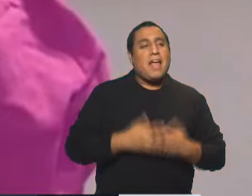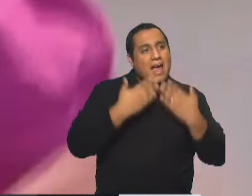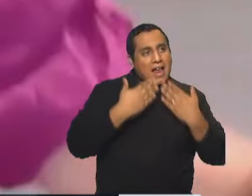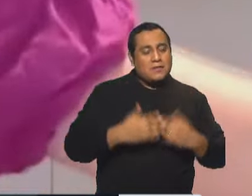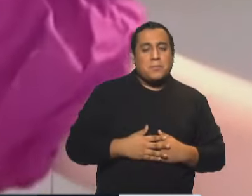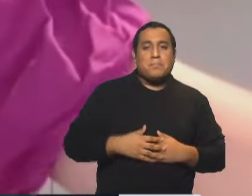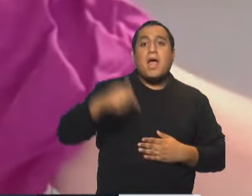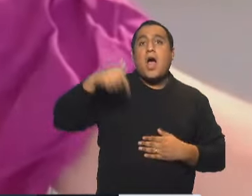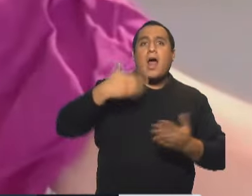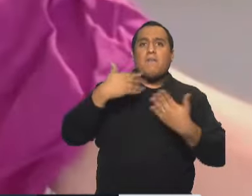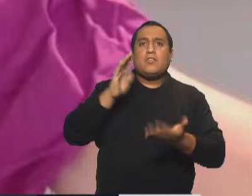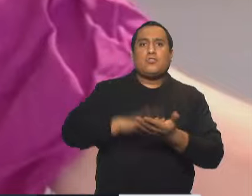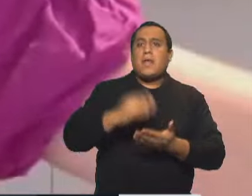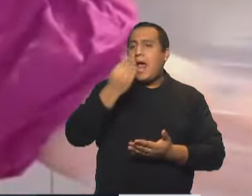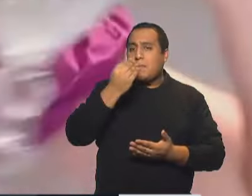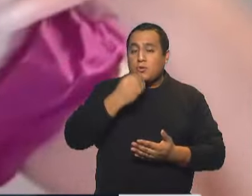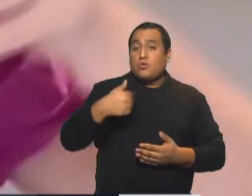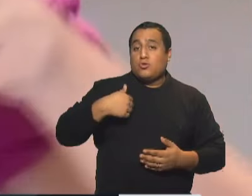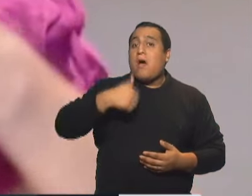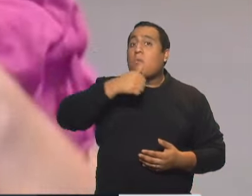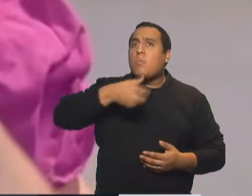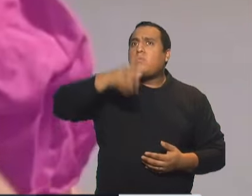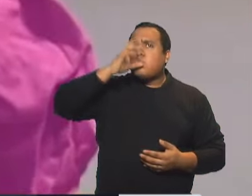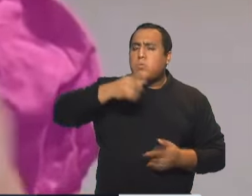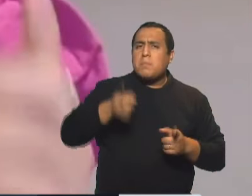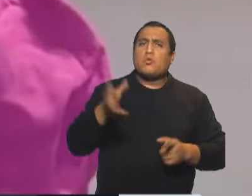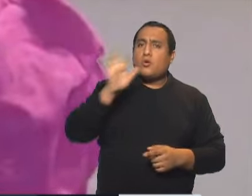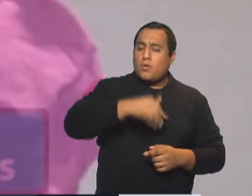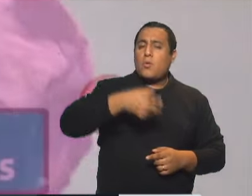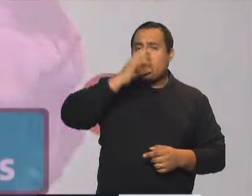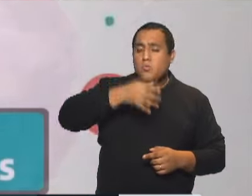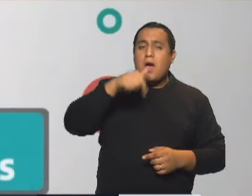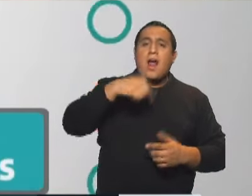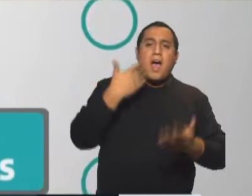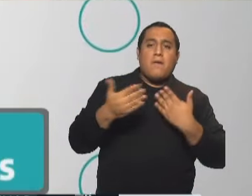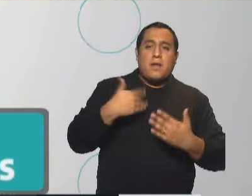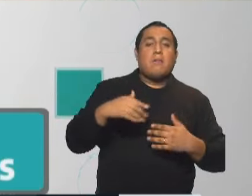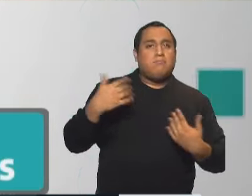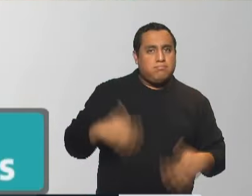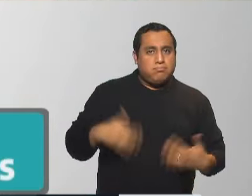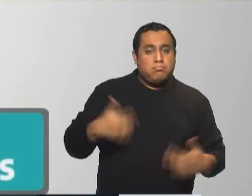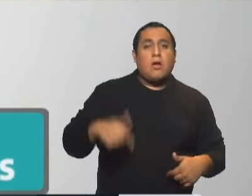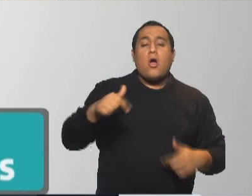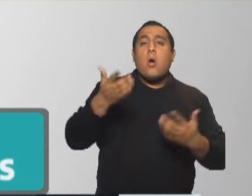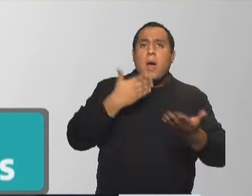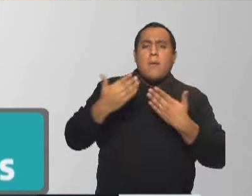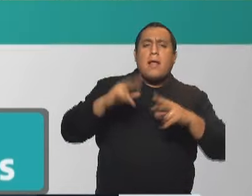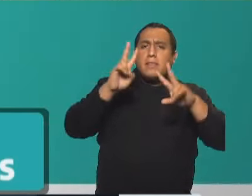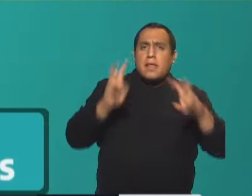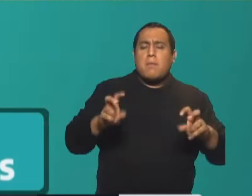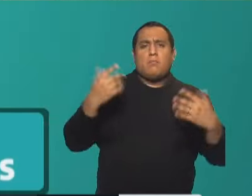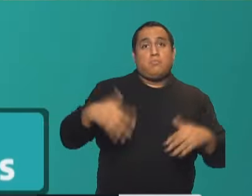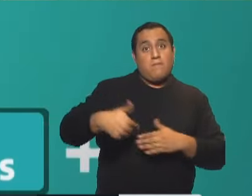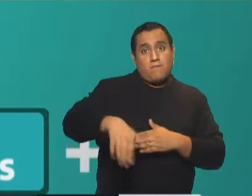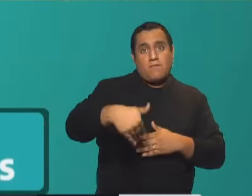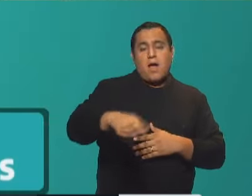de alimentación. Mientras tomo mi vaso de agua, como cada día, quiero decirles que vamos a hablar de algo que también se viene y